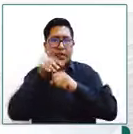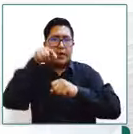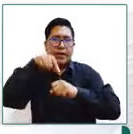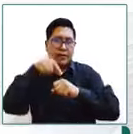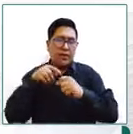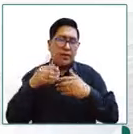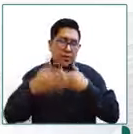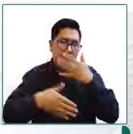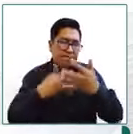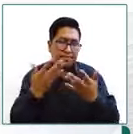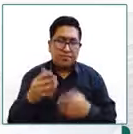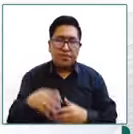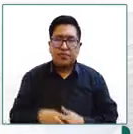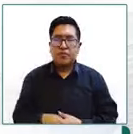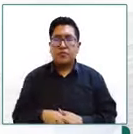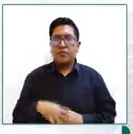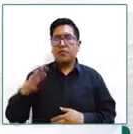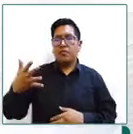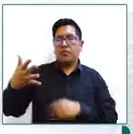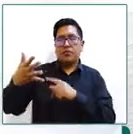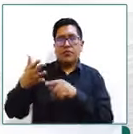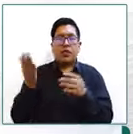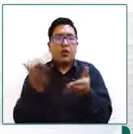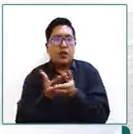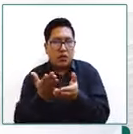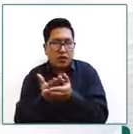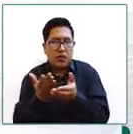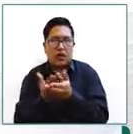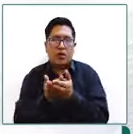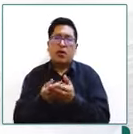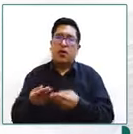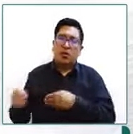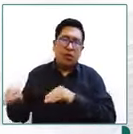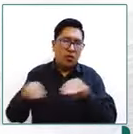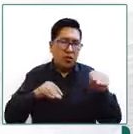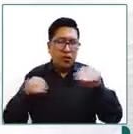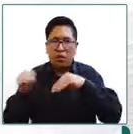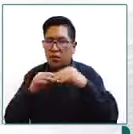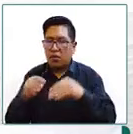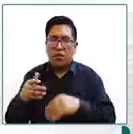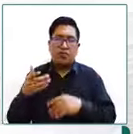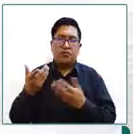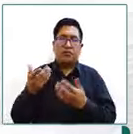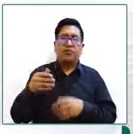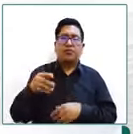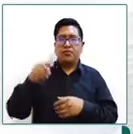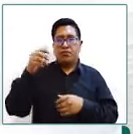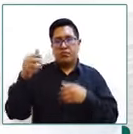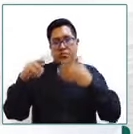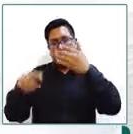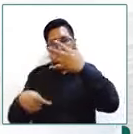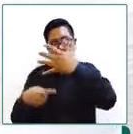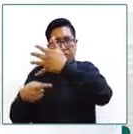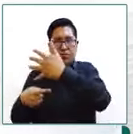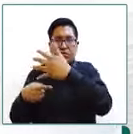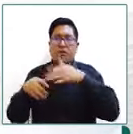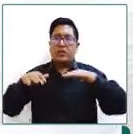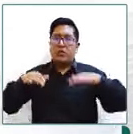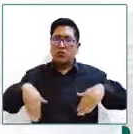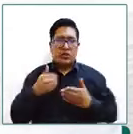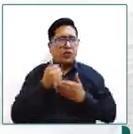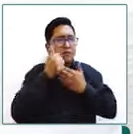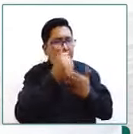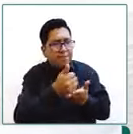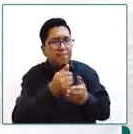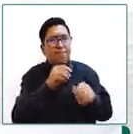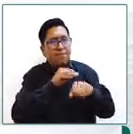del covid burocracia para obtener autorización de visita las y los operadores no orientan o ayudan a las